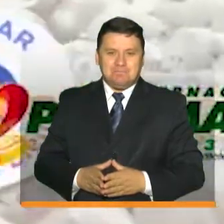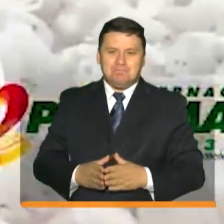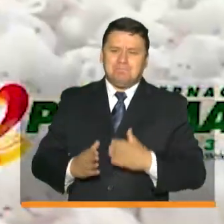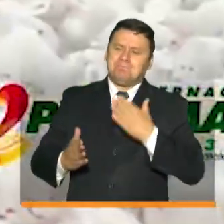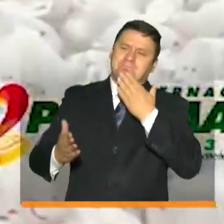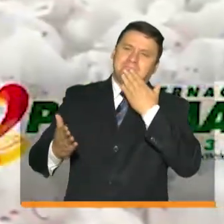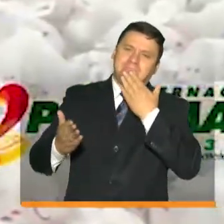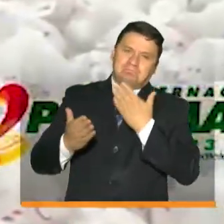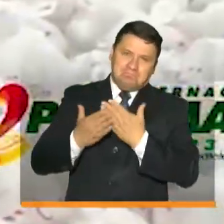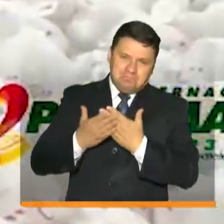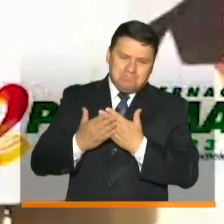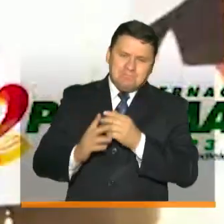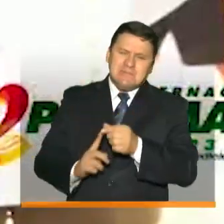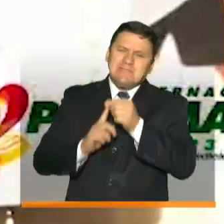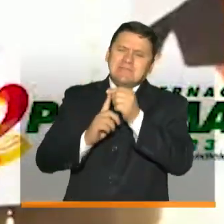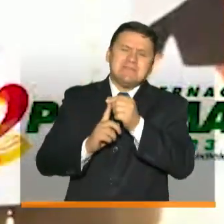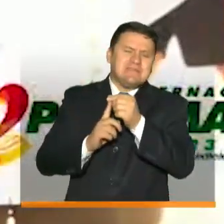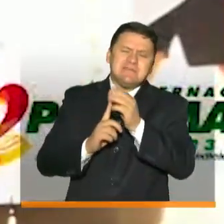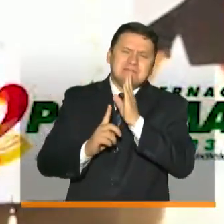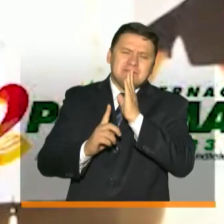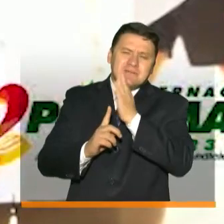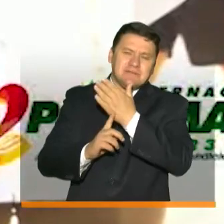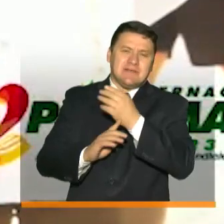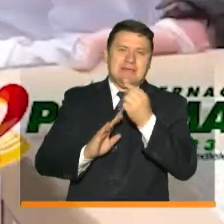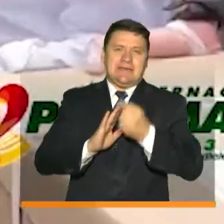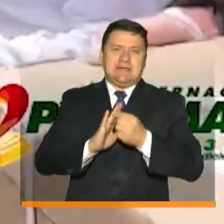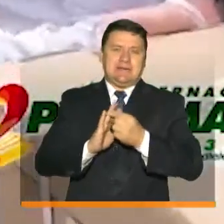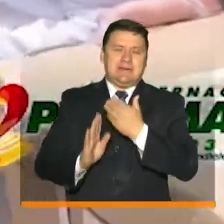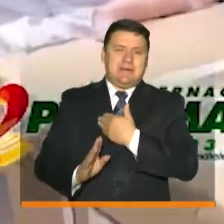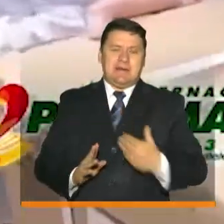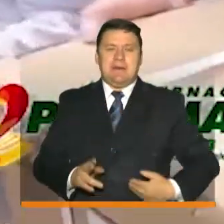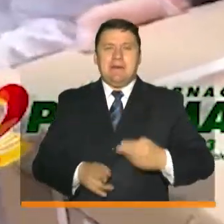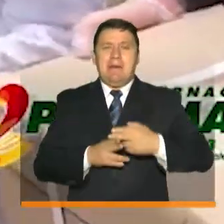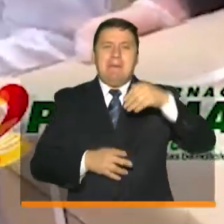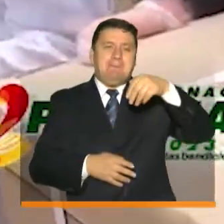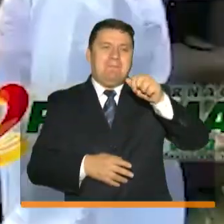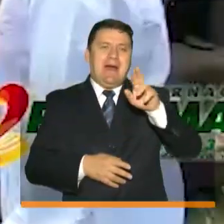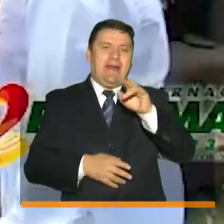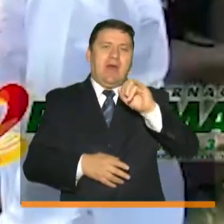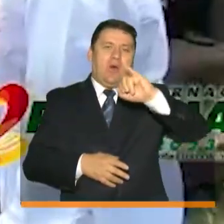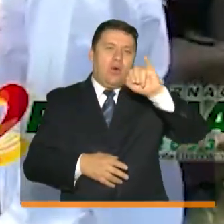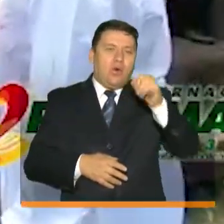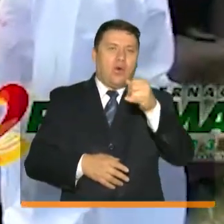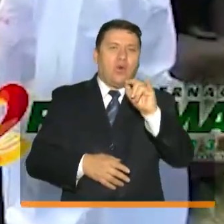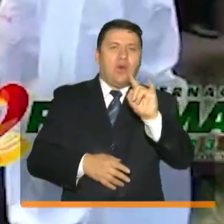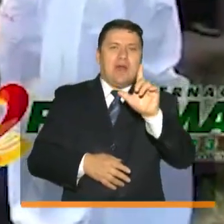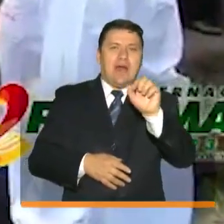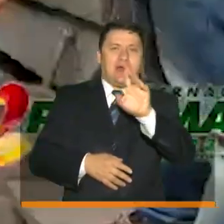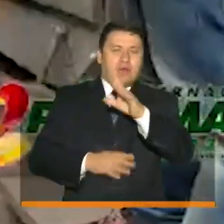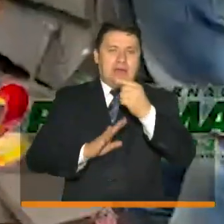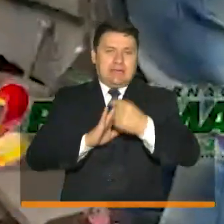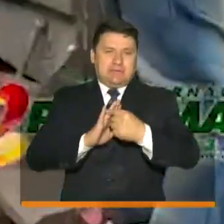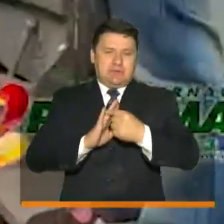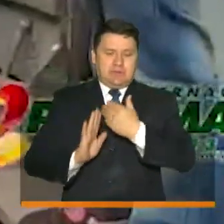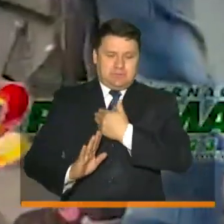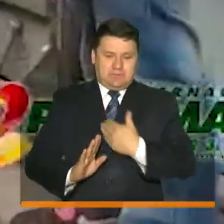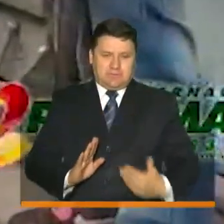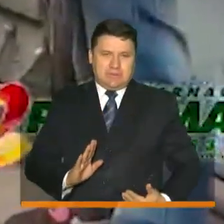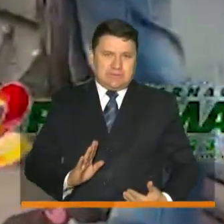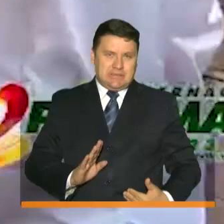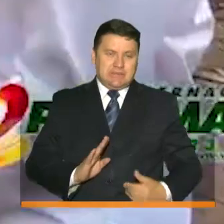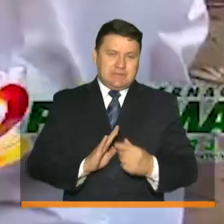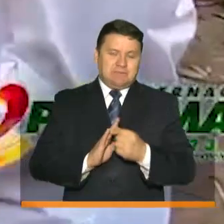agradecerle especialmente a la señora María Juliana Ruiz la primera dama de la nación